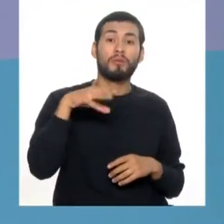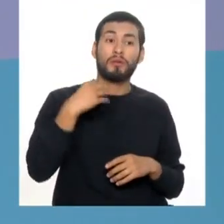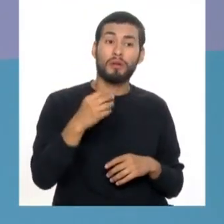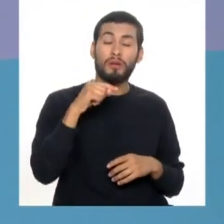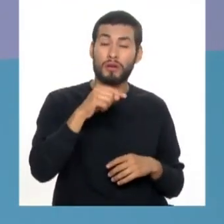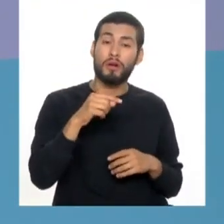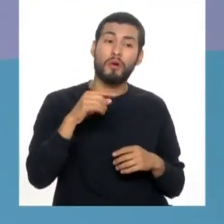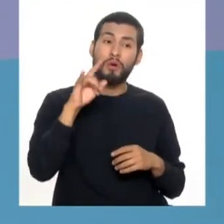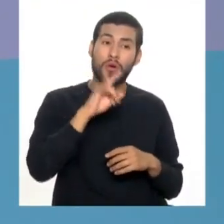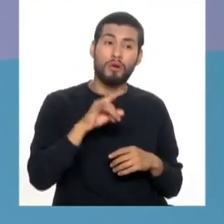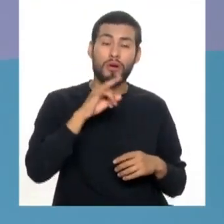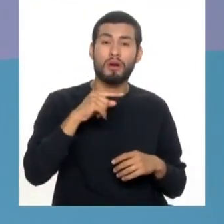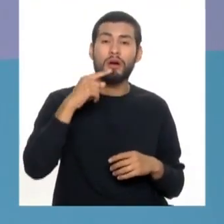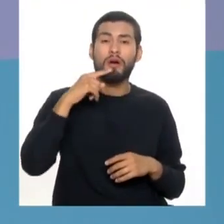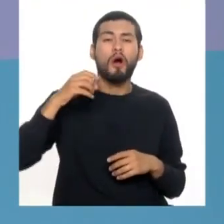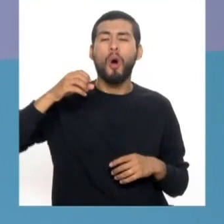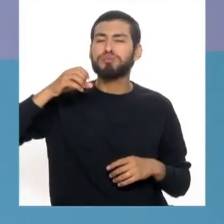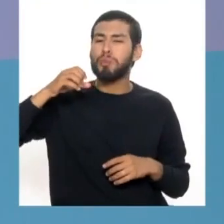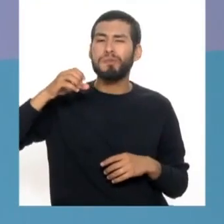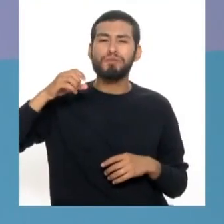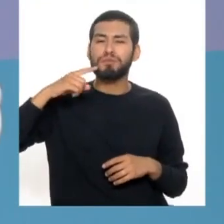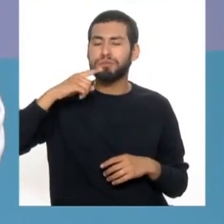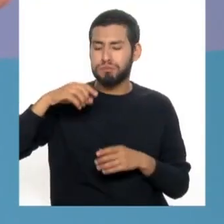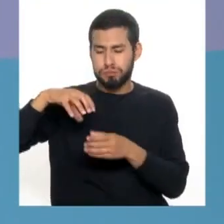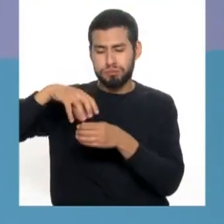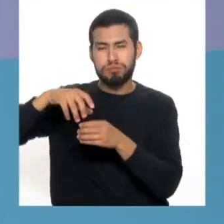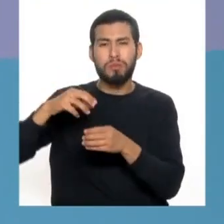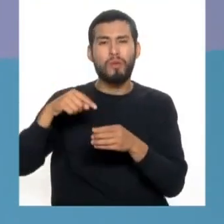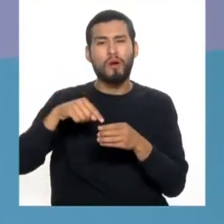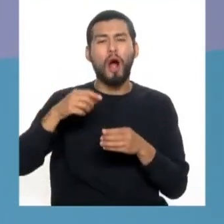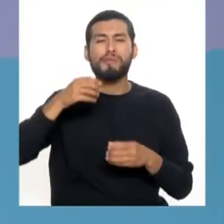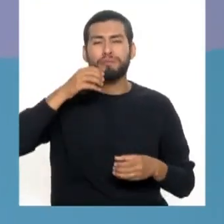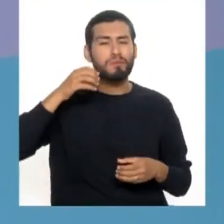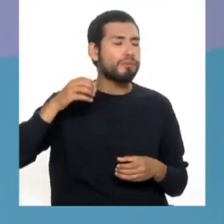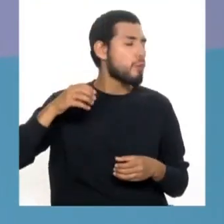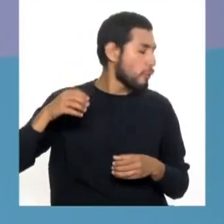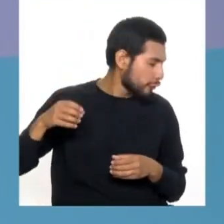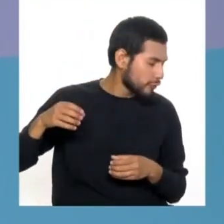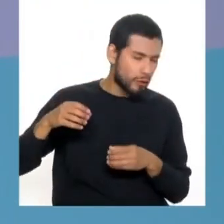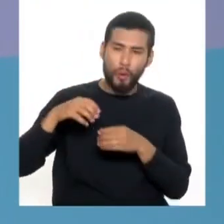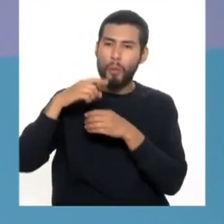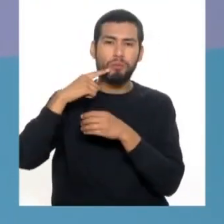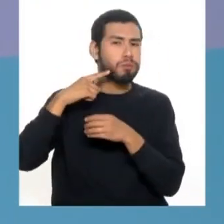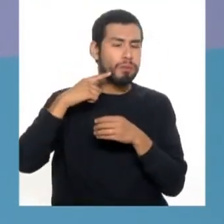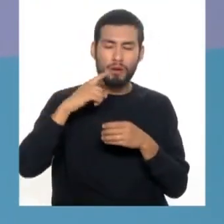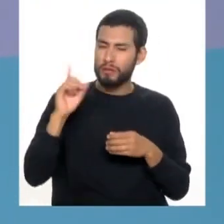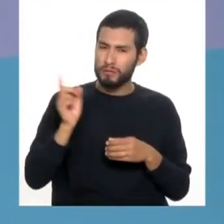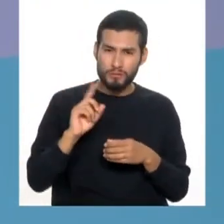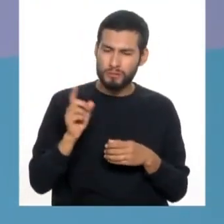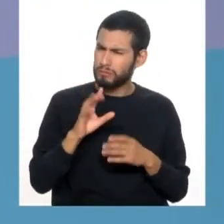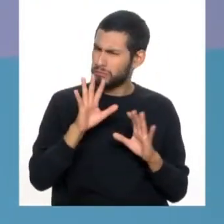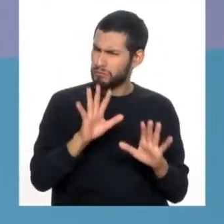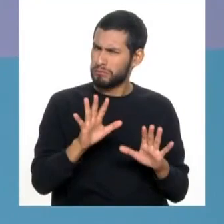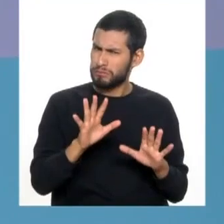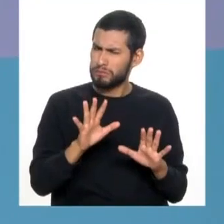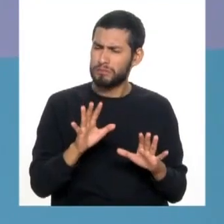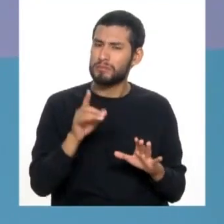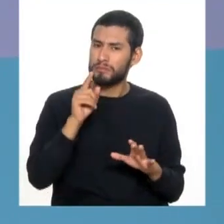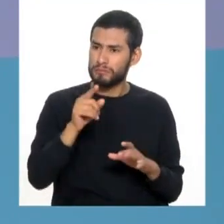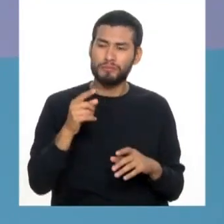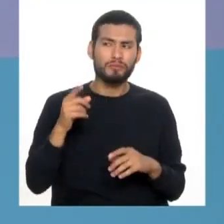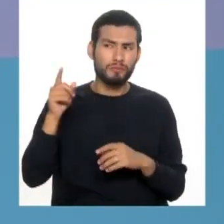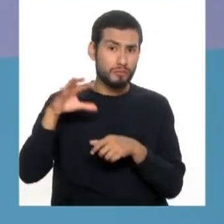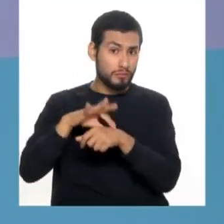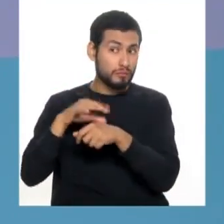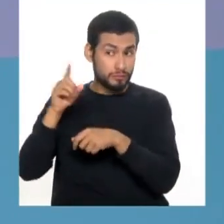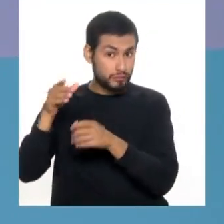a veces usamos enjuagatorio de forma indiscriminada. Porque tenemos el problema del mal aliento, de la litosis. Pero hay que descubrir cuál es el problema que está causando la